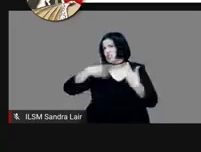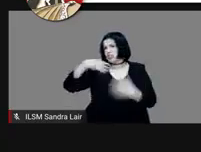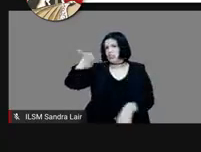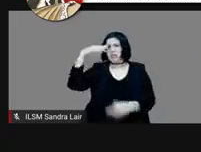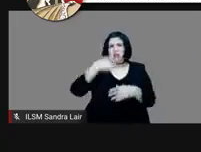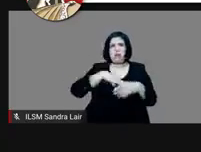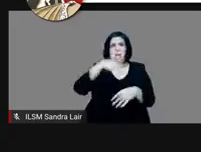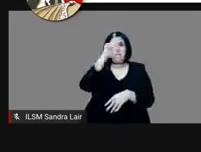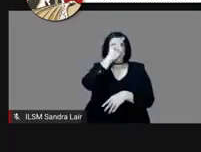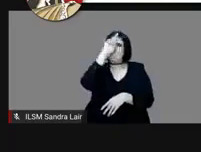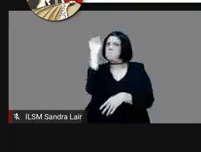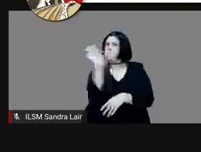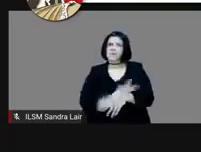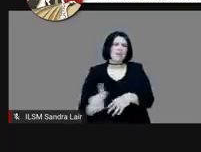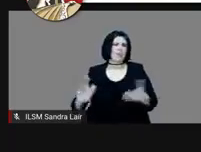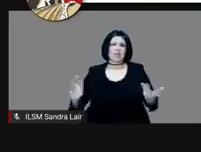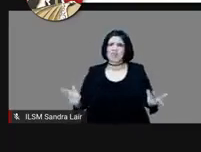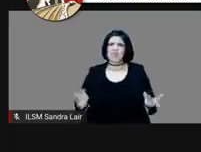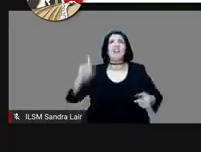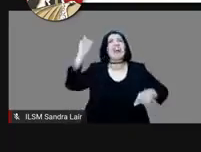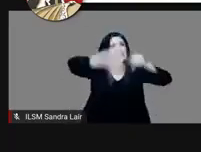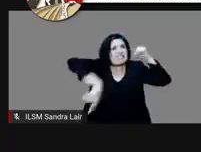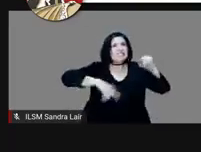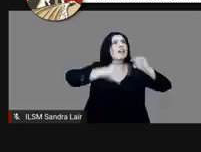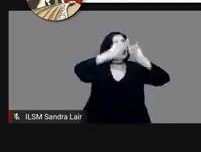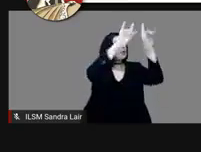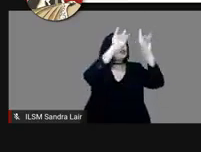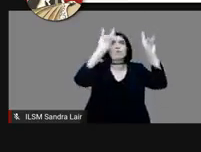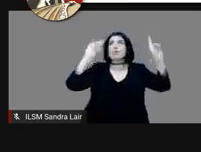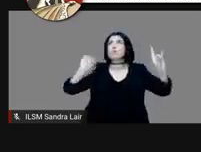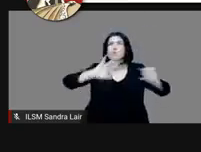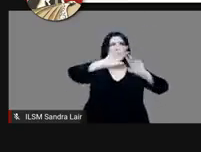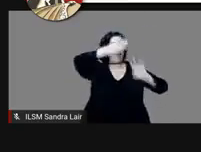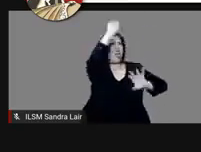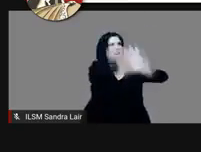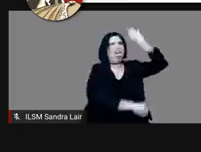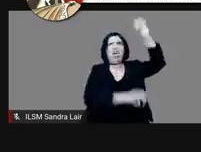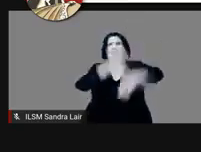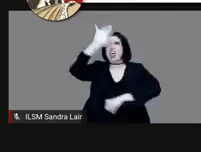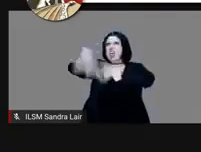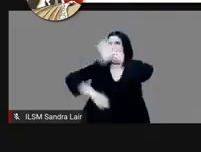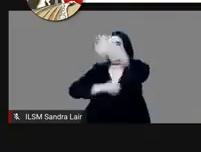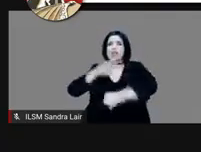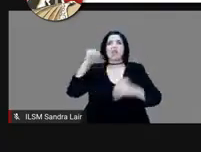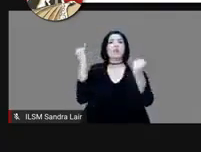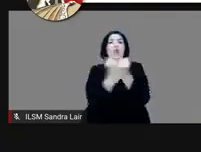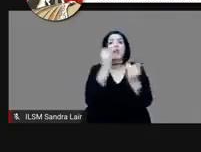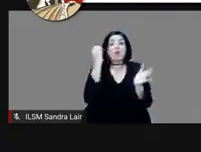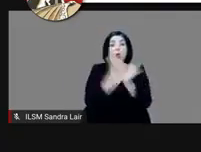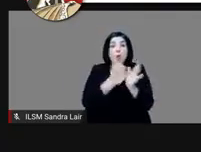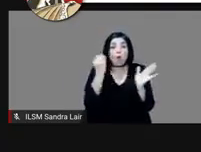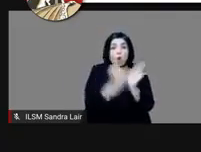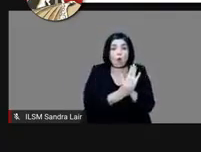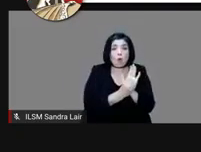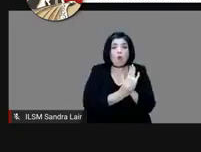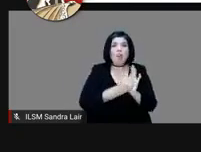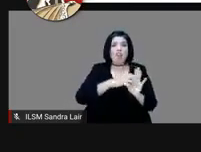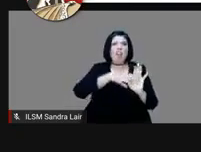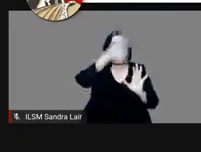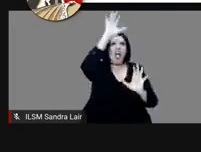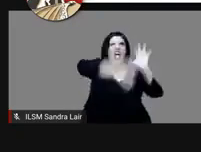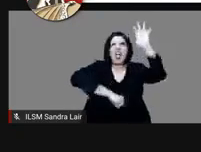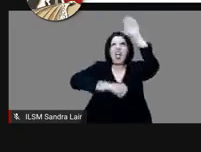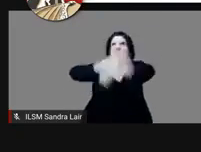y arrancan los objetos, las prendas de oro, de metal, en fin, se las llevan a su